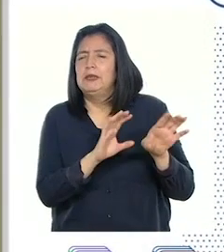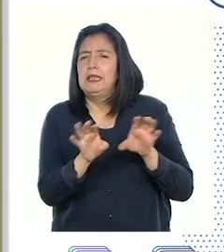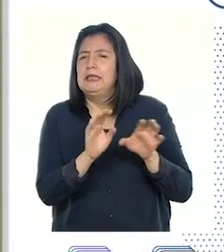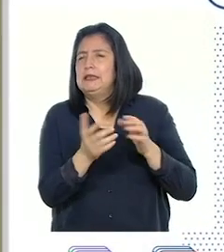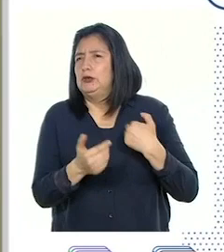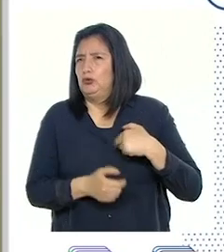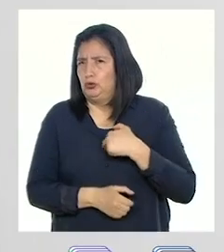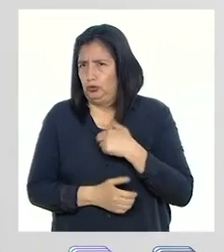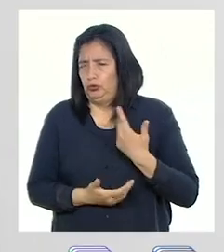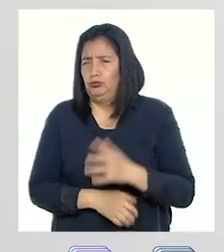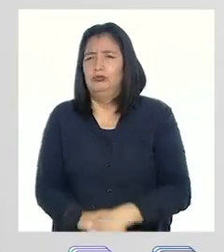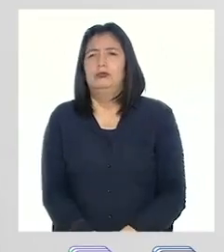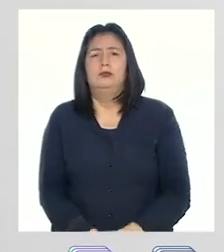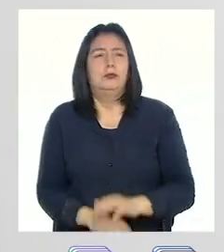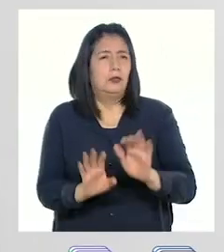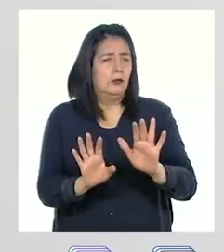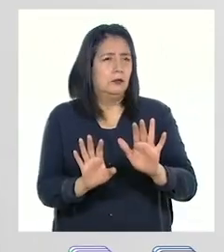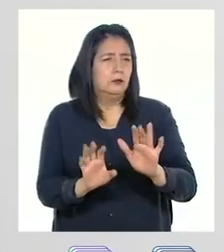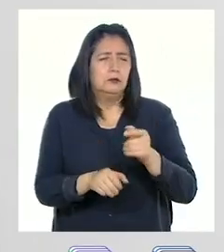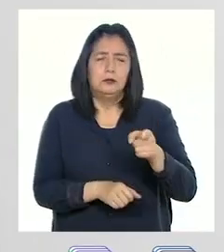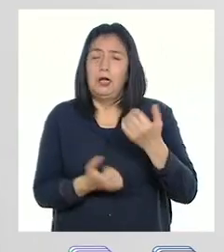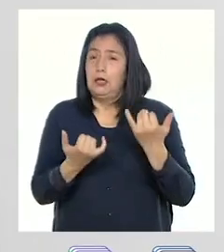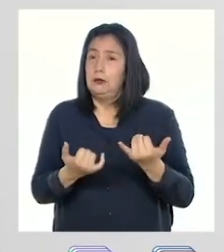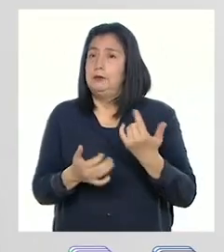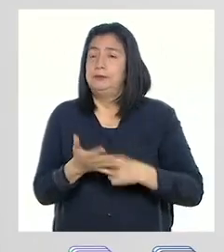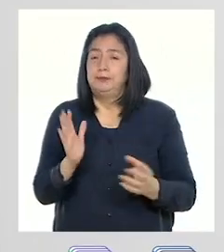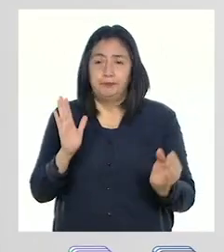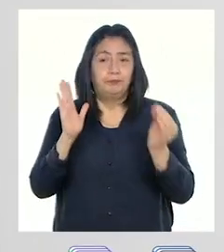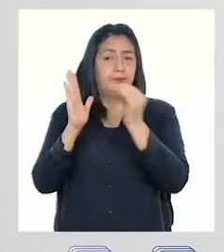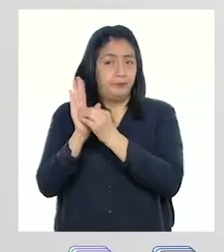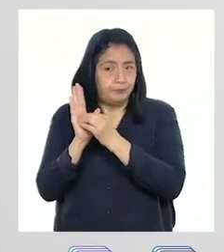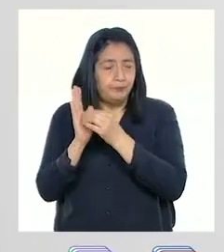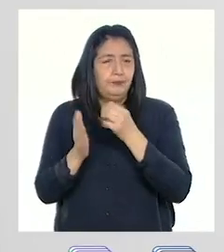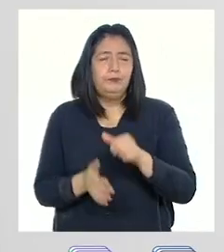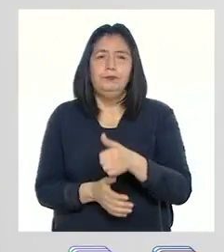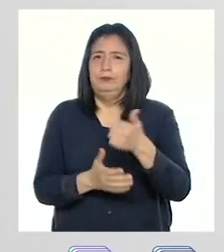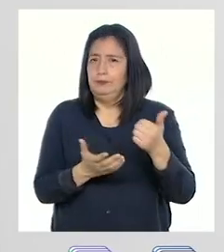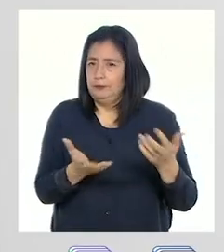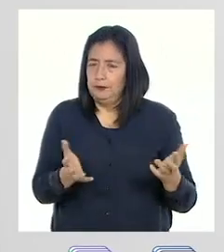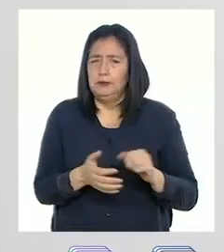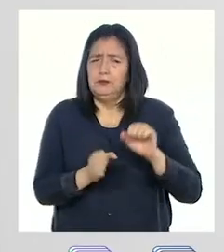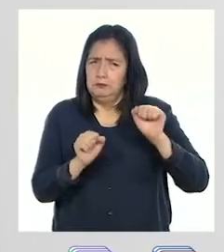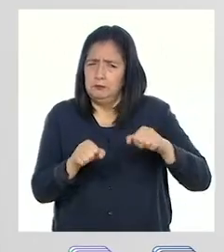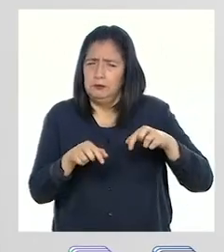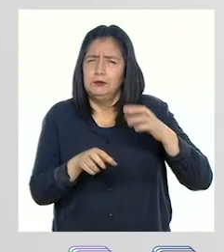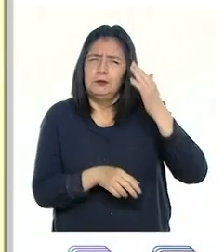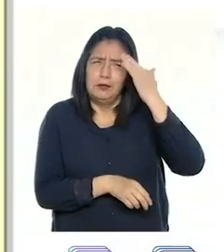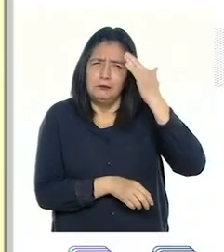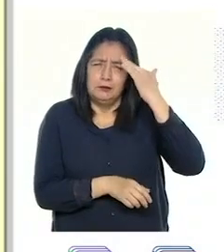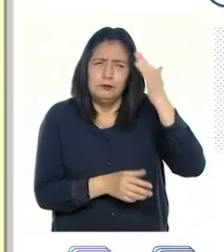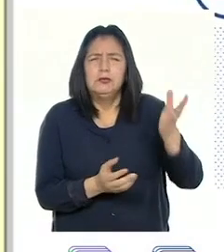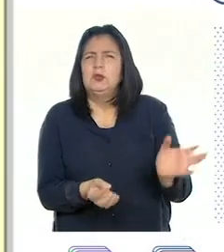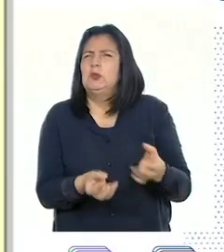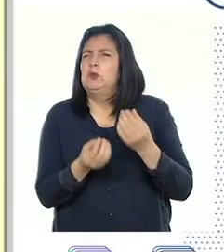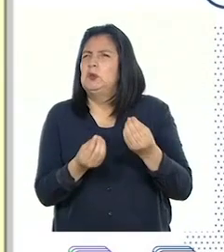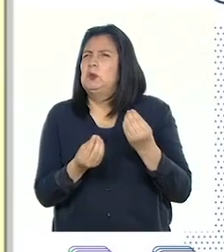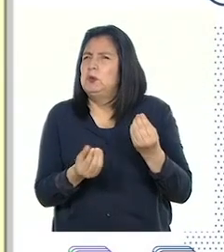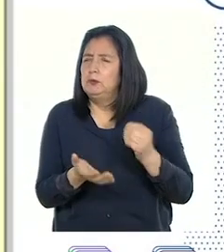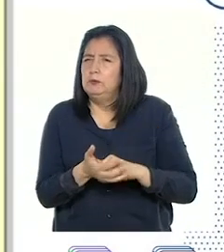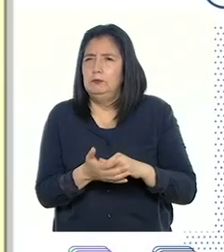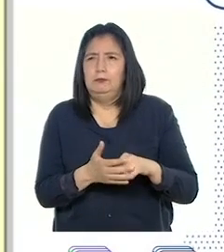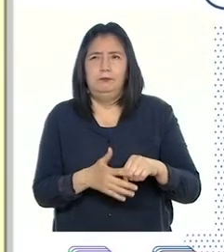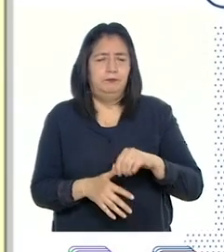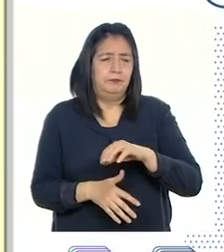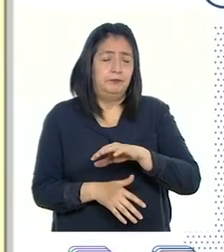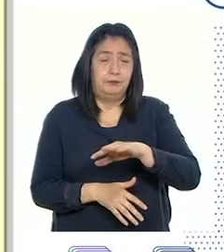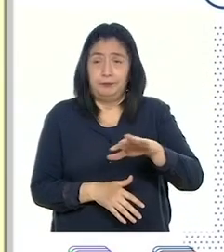elaborar el nuestro. Pati, es momento de incluir una actividad que nos permita conocer cómo se sabe si la